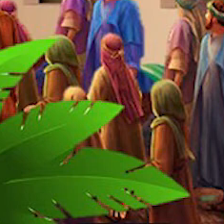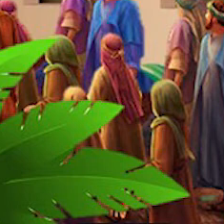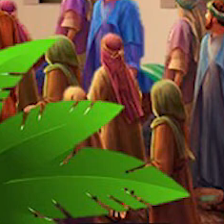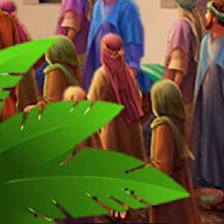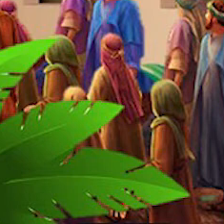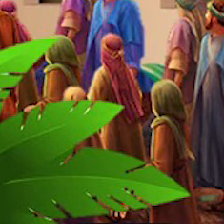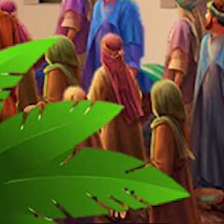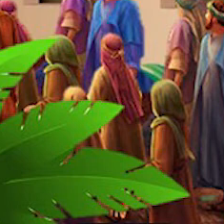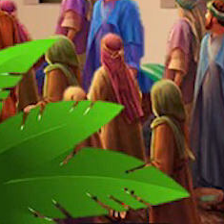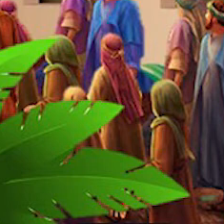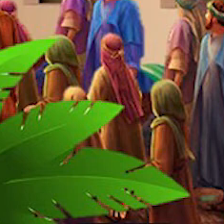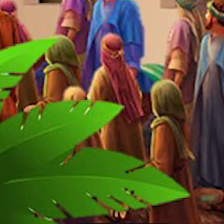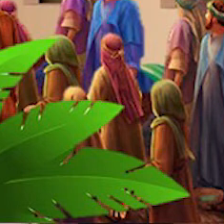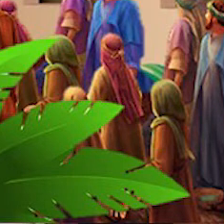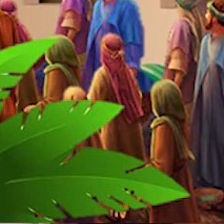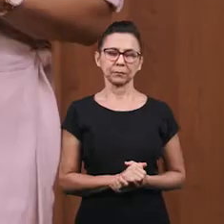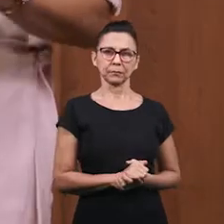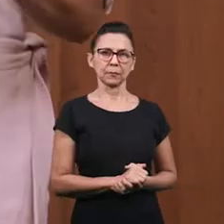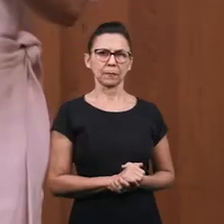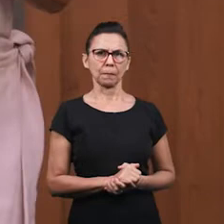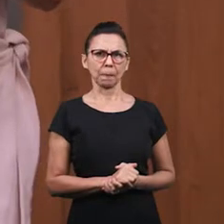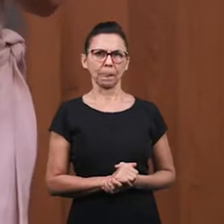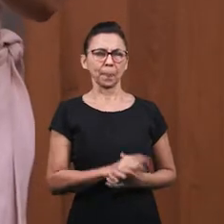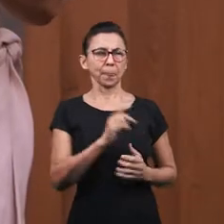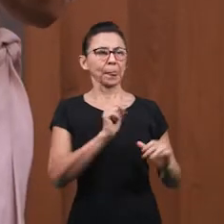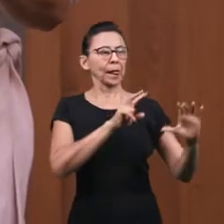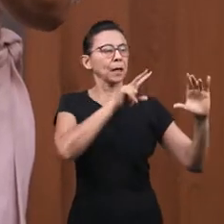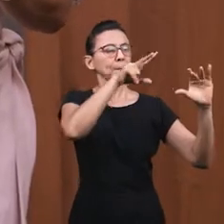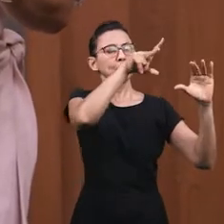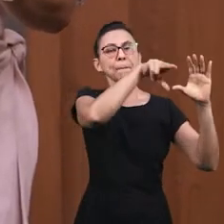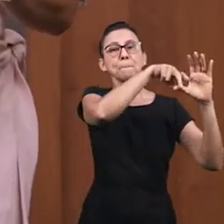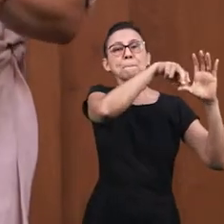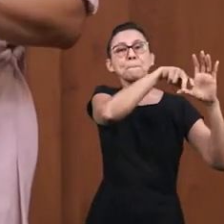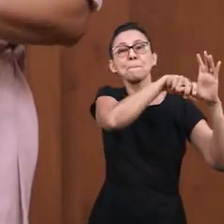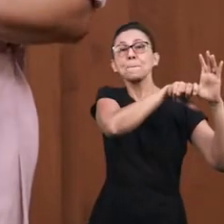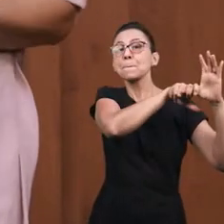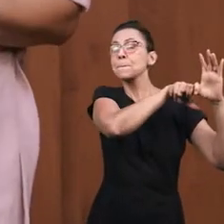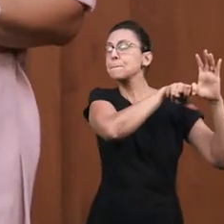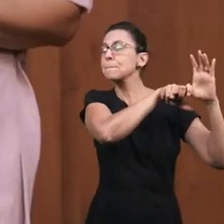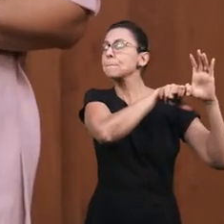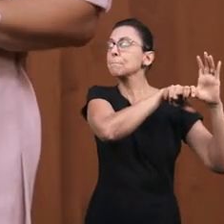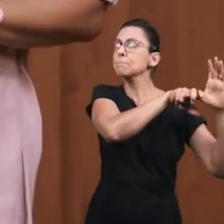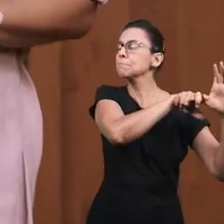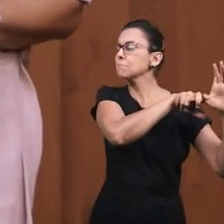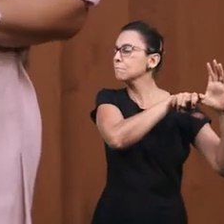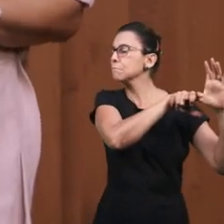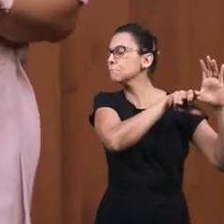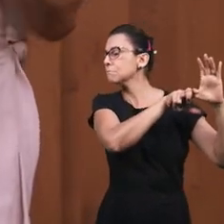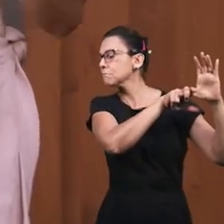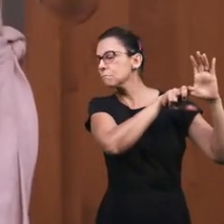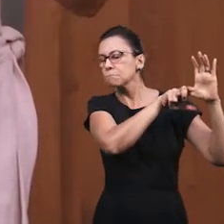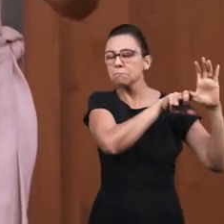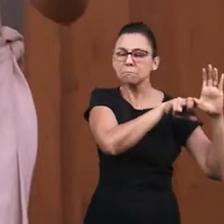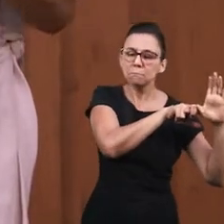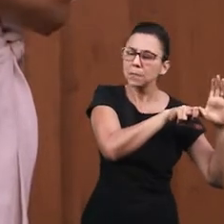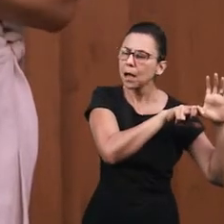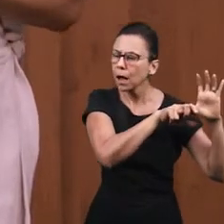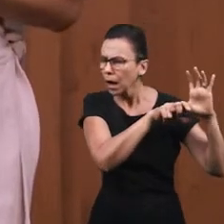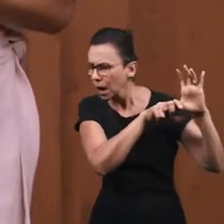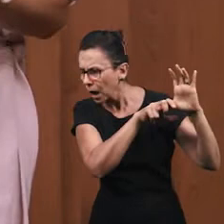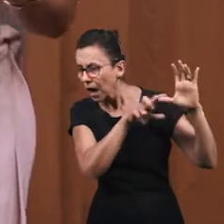sobre un árbol Él quería conocer a Jesús Y allá Encima del árbol